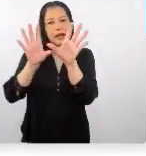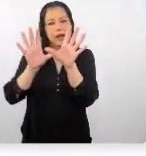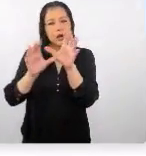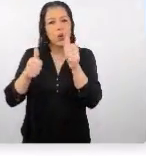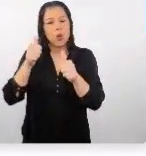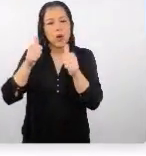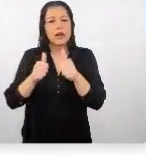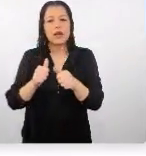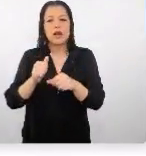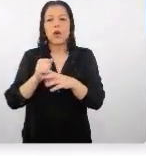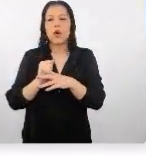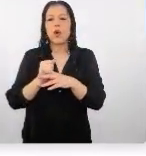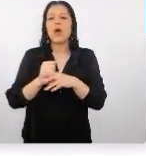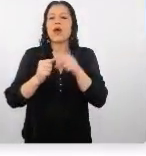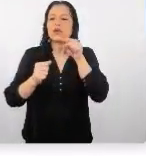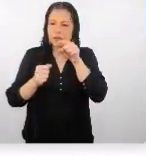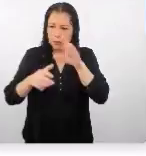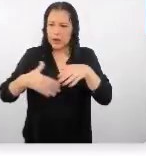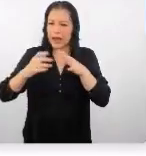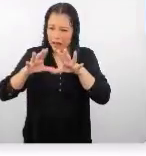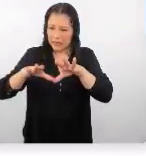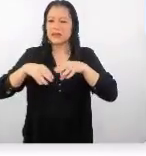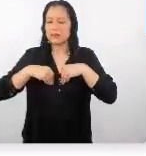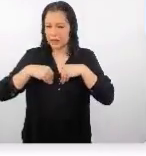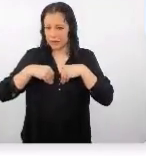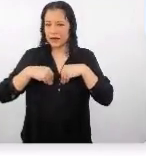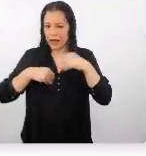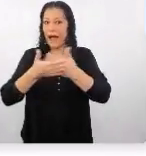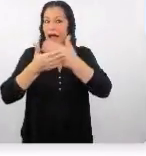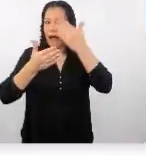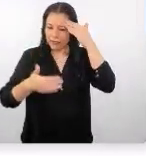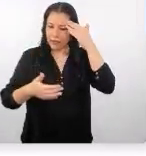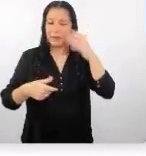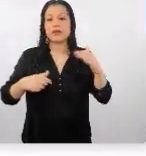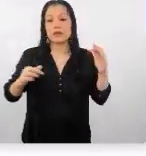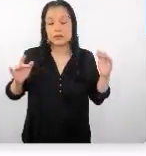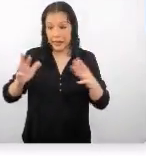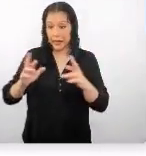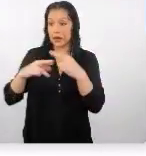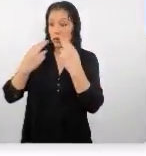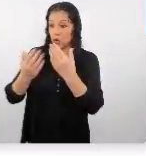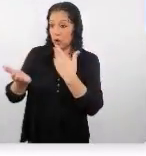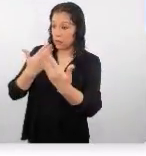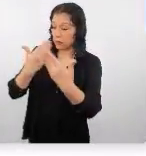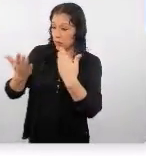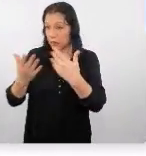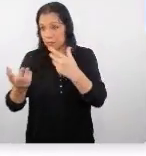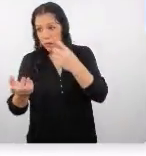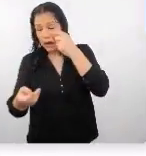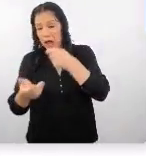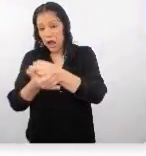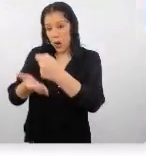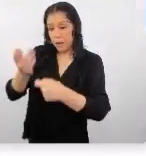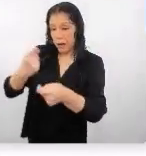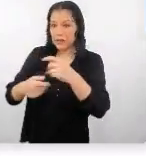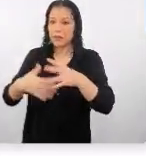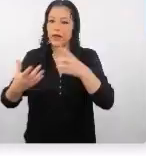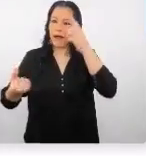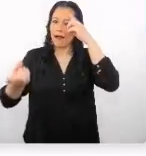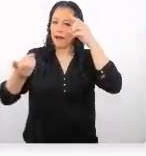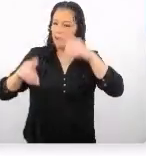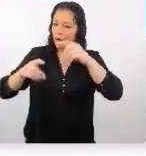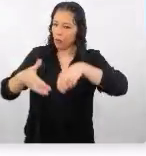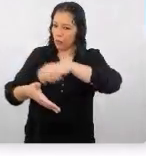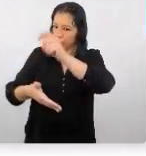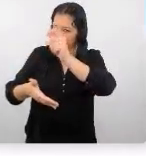mínimo que están dispuestos a aceptar para que vayan a su negociación con mayor confianza puedan acelerar el acuerdo y así